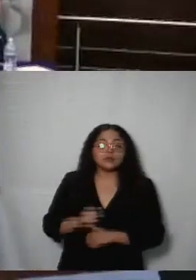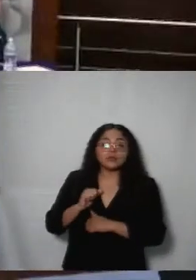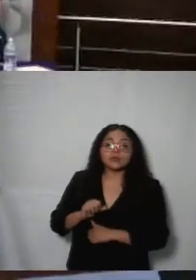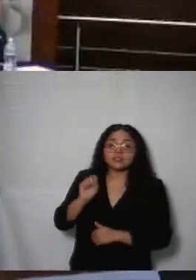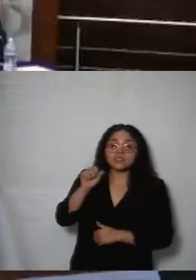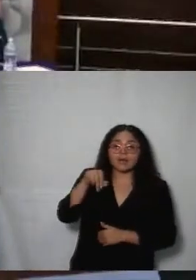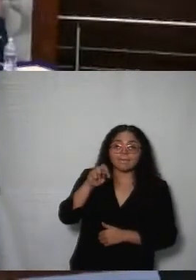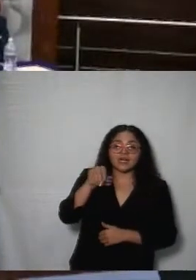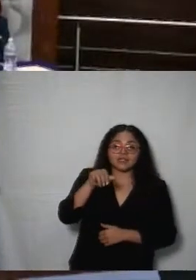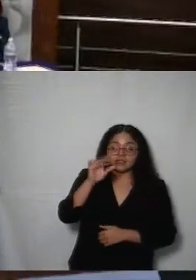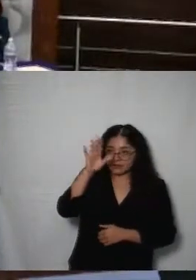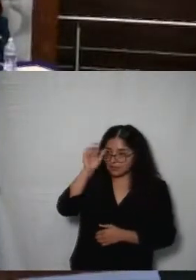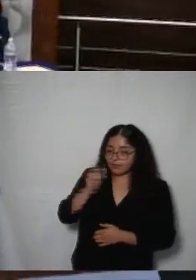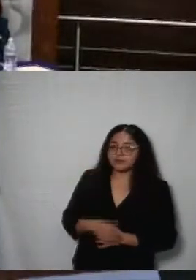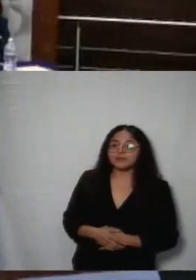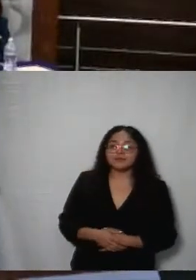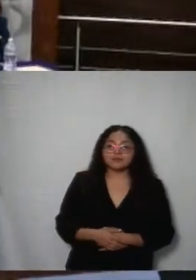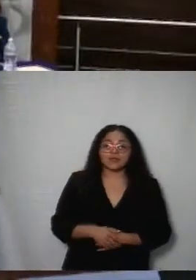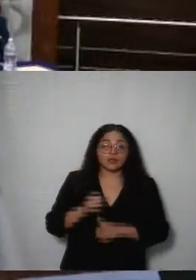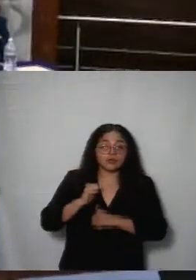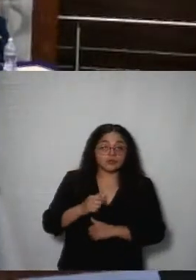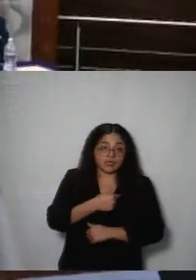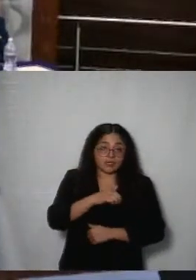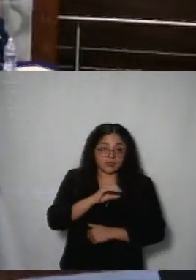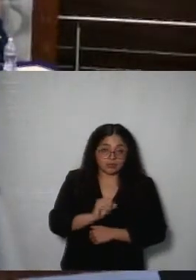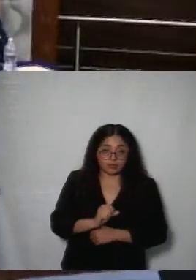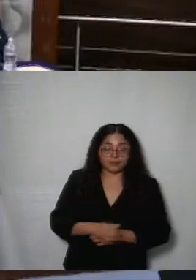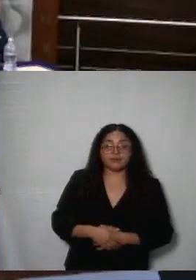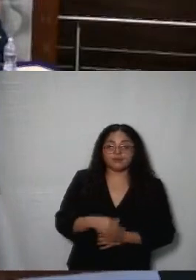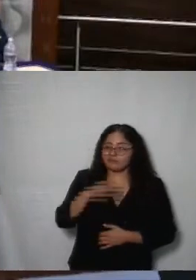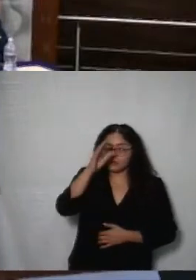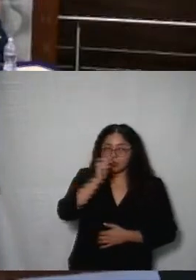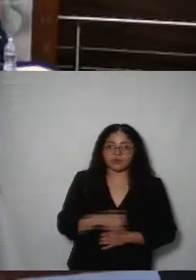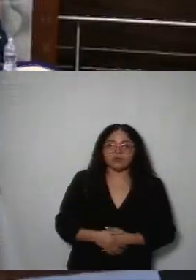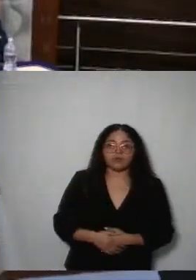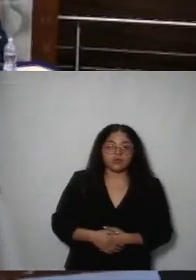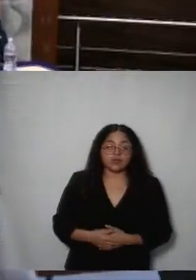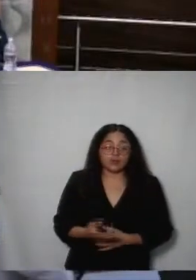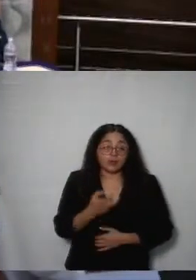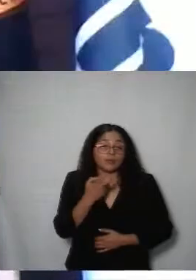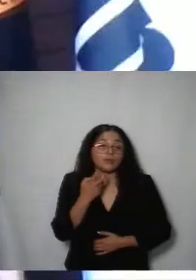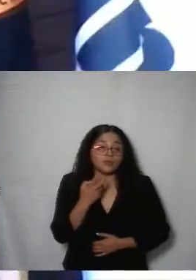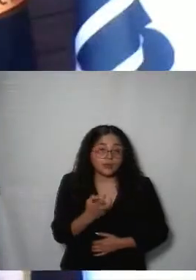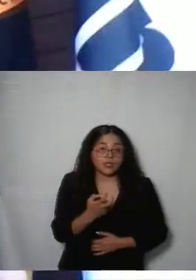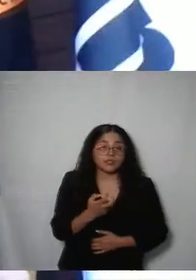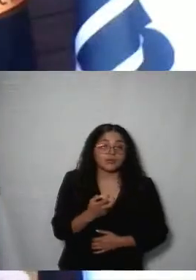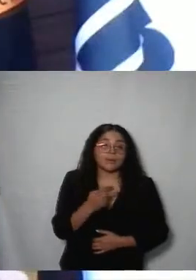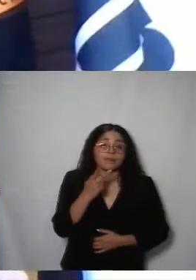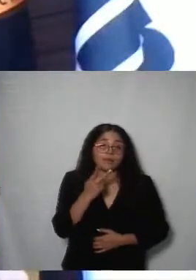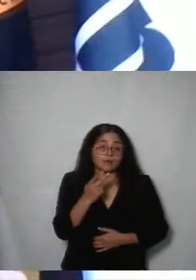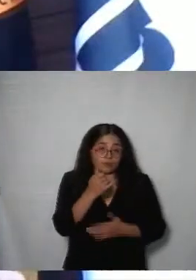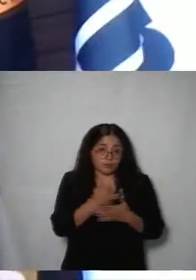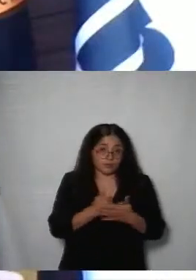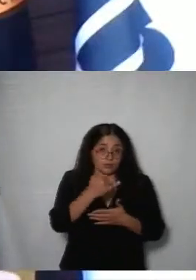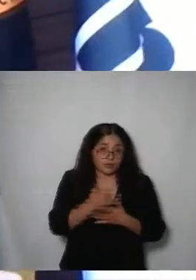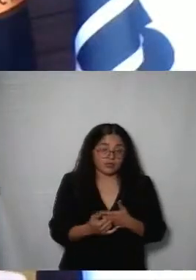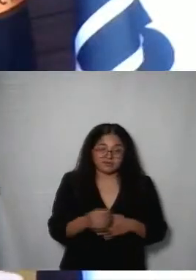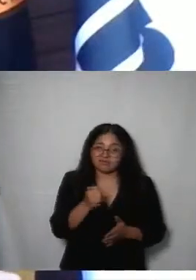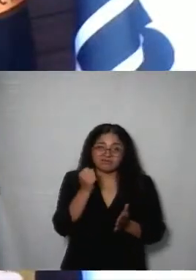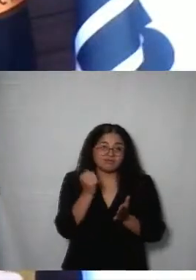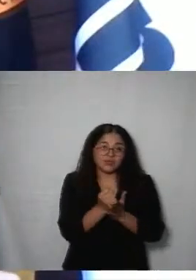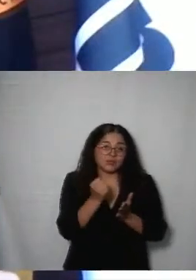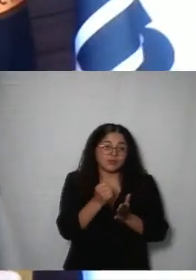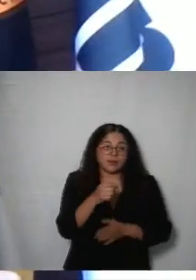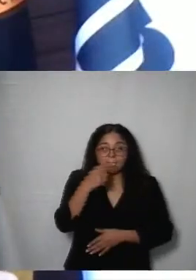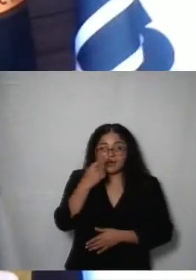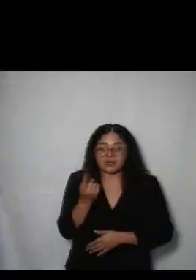comisionada San Martín a favor comisionado Guerrero en contra en consecuencia los proyectos de resolución no se